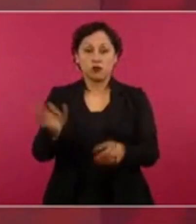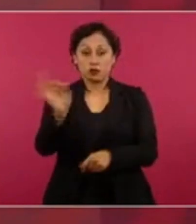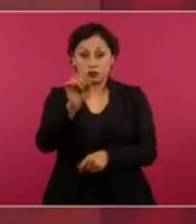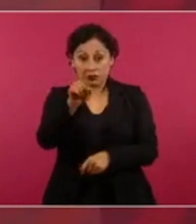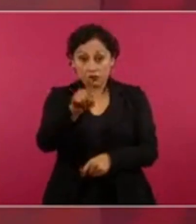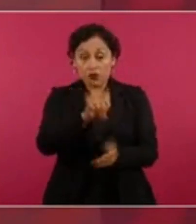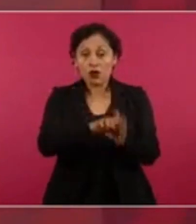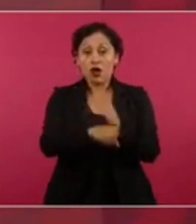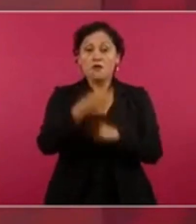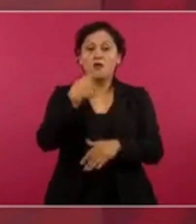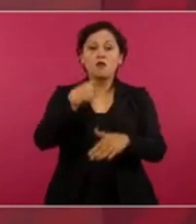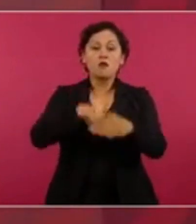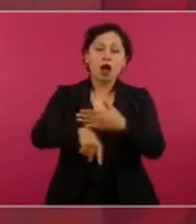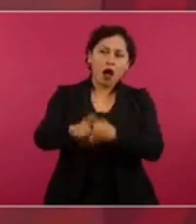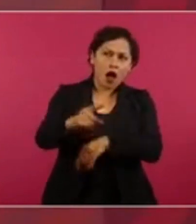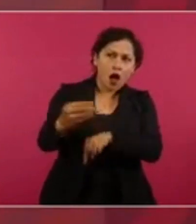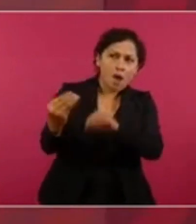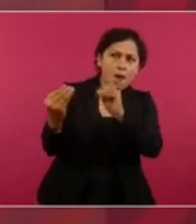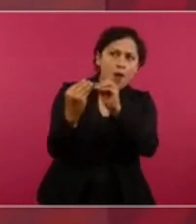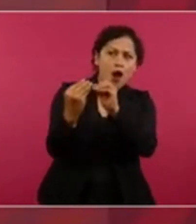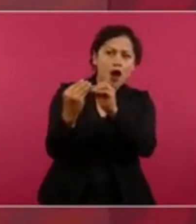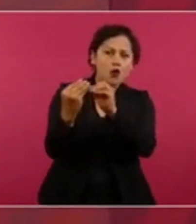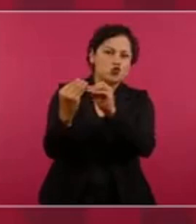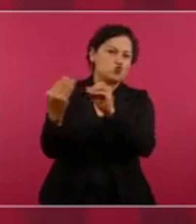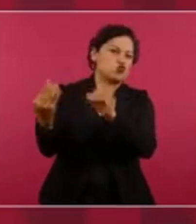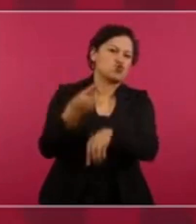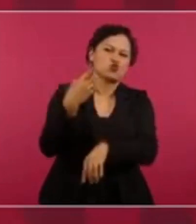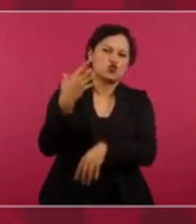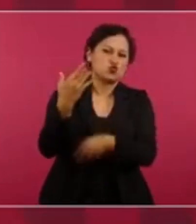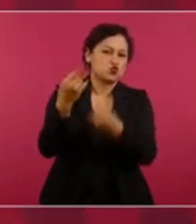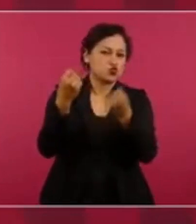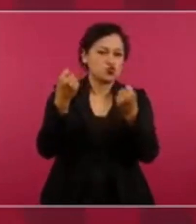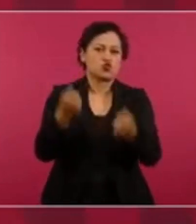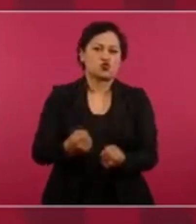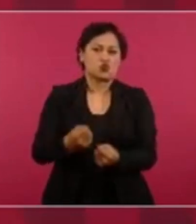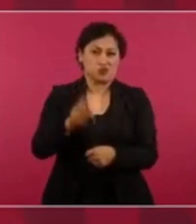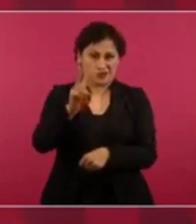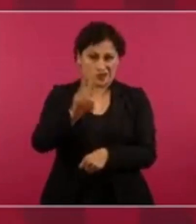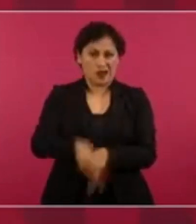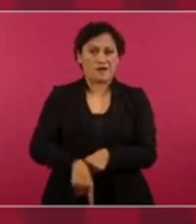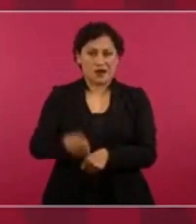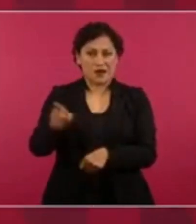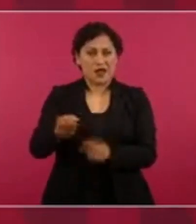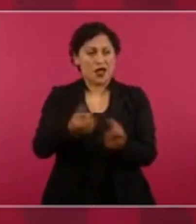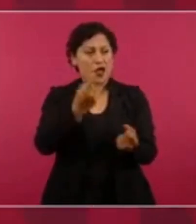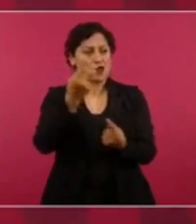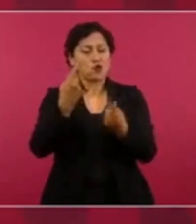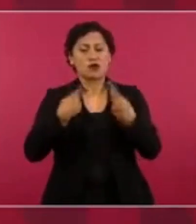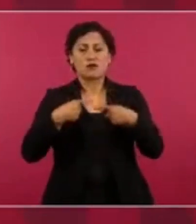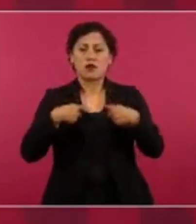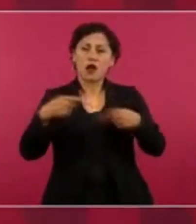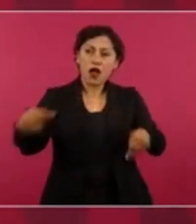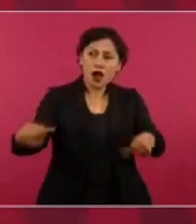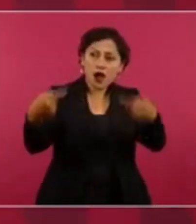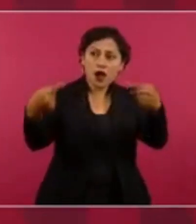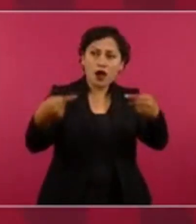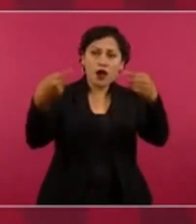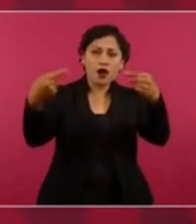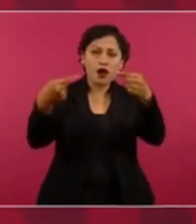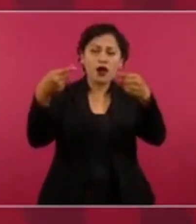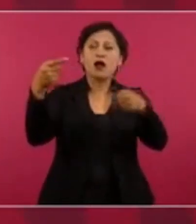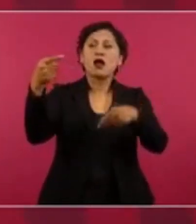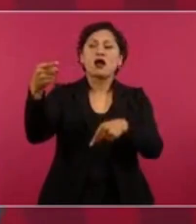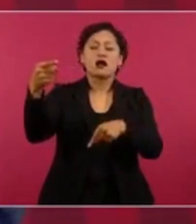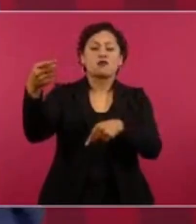destruían a opositores. No estoy